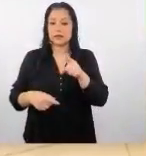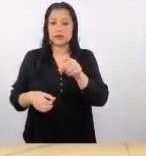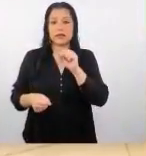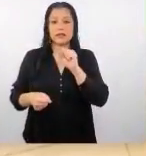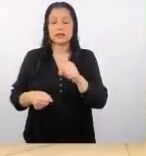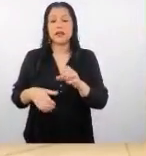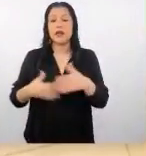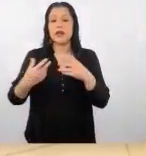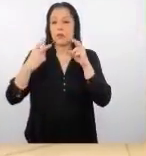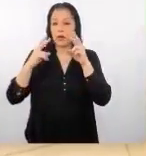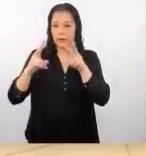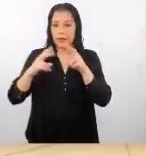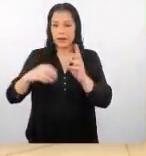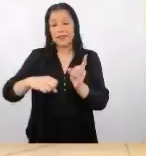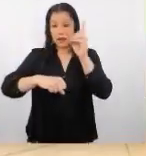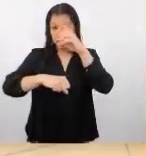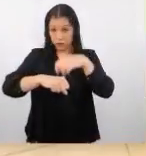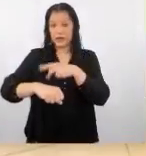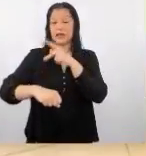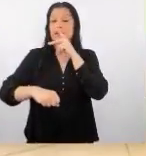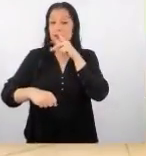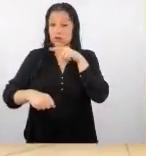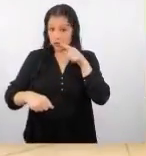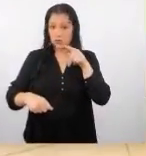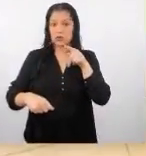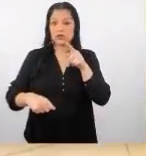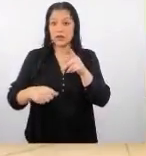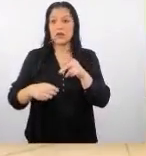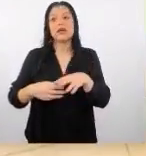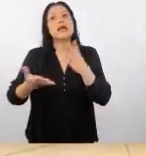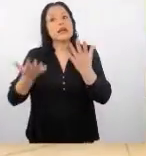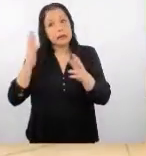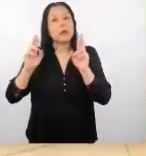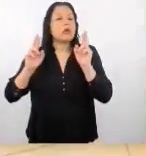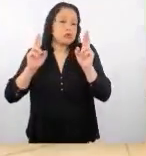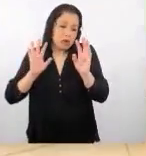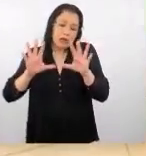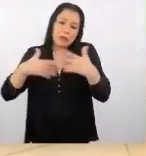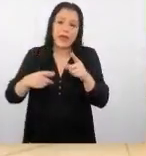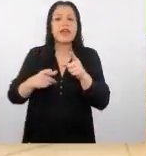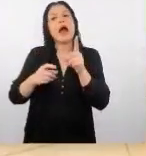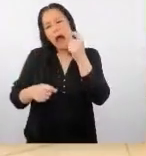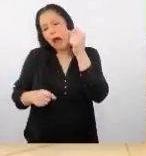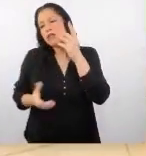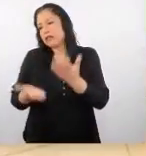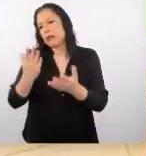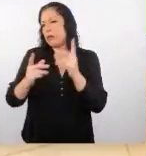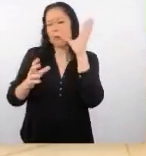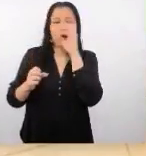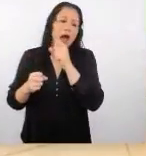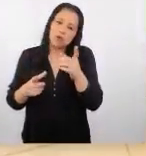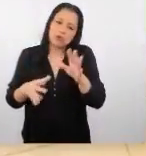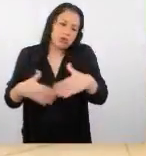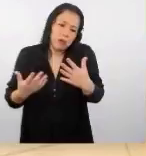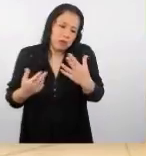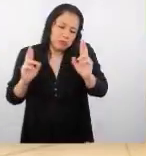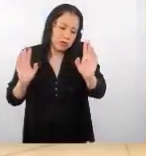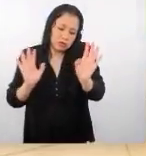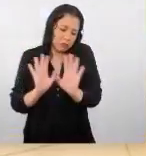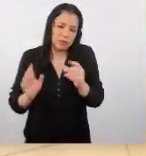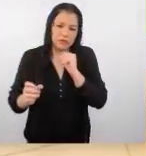ustedes pueden ver de fines rosados van a tener mucha suerte entonces ellos lo van a comprender si es que no se ve ah no tuve suerte